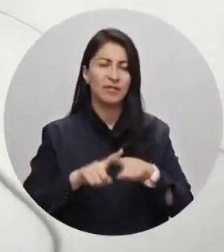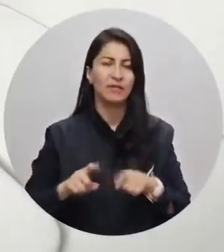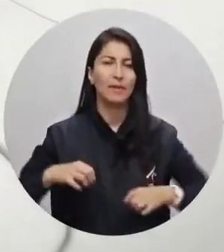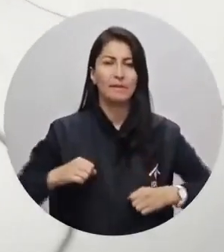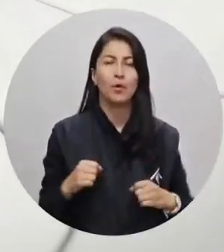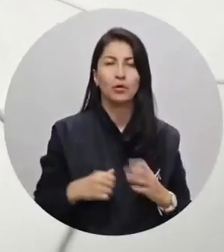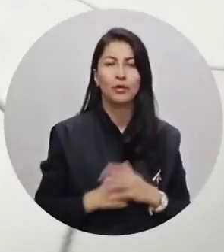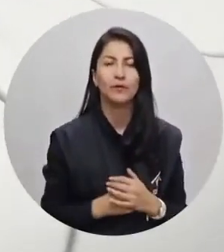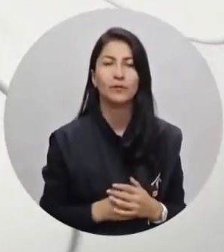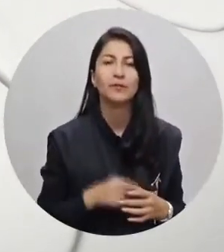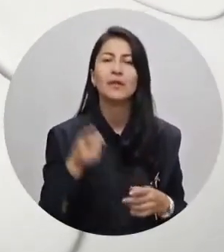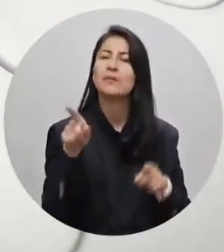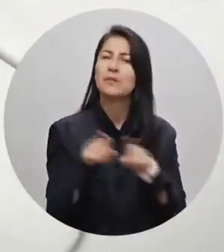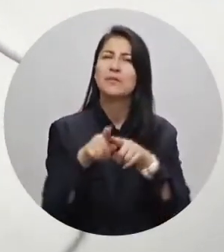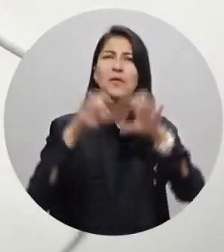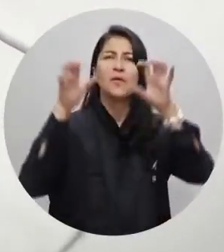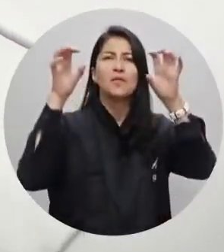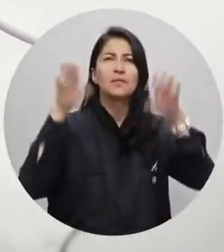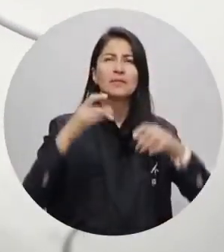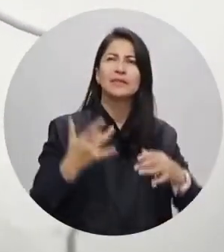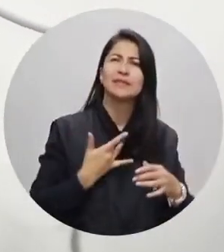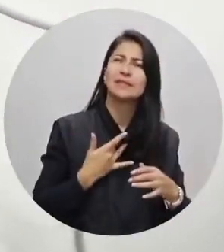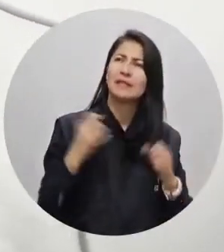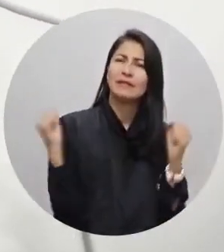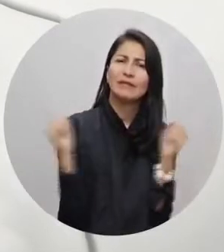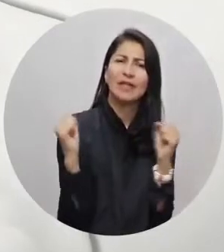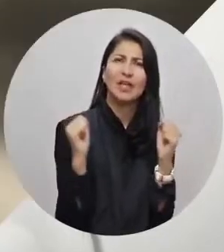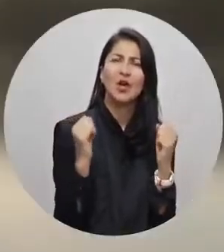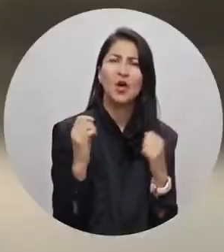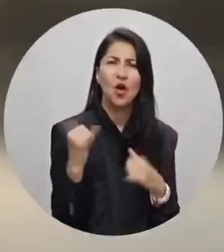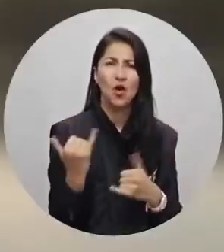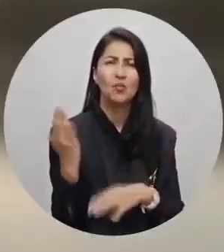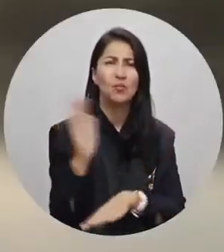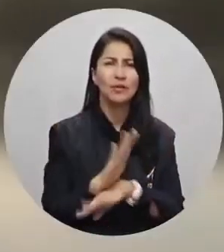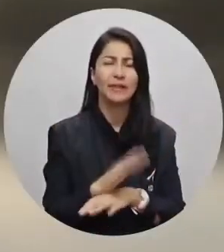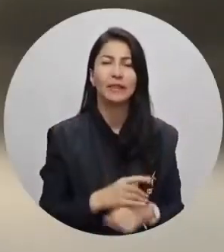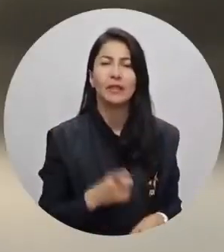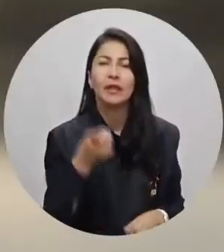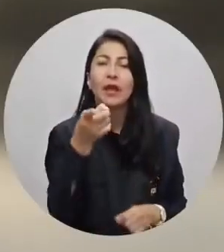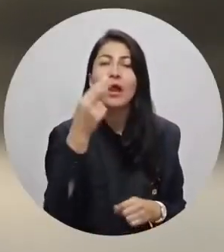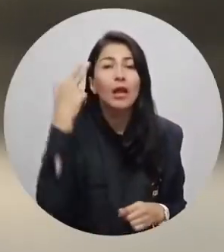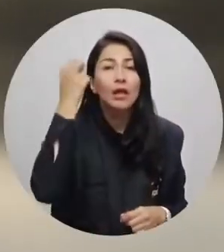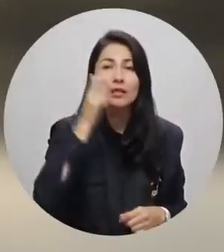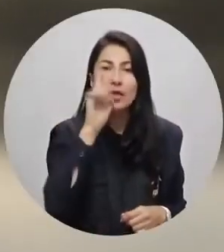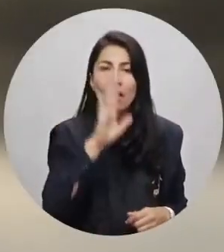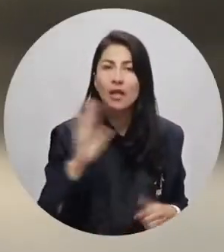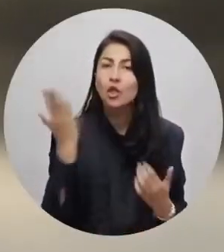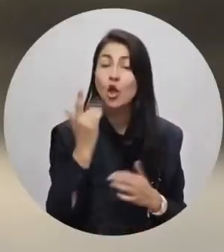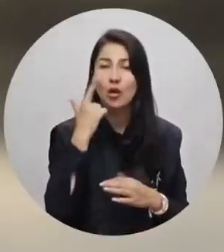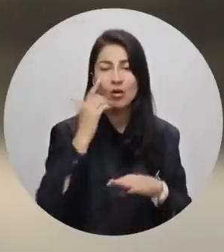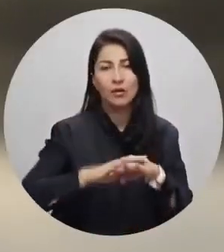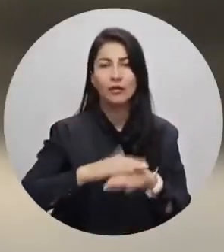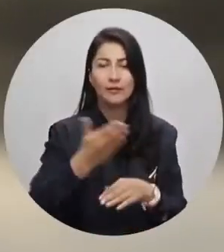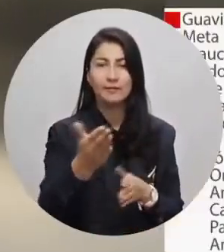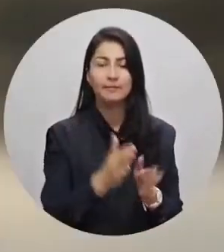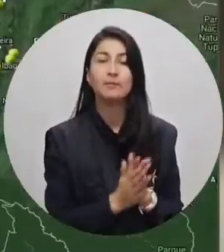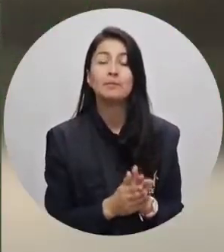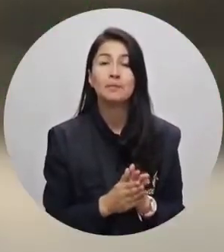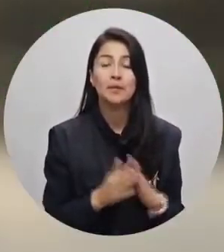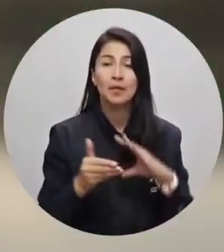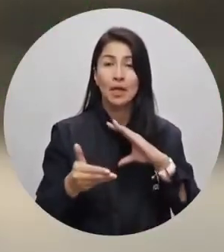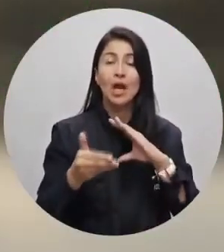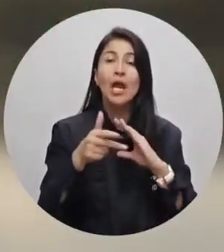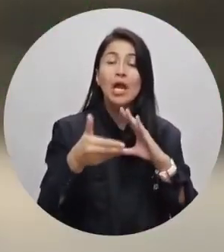distintas zonas de la capital, acompañadas de sensación térmica de frío. Mucha atención a las principales alertas a nivel nacional.